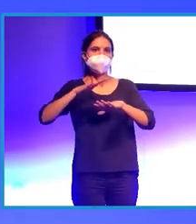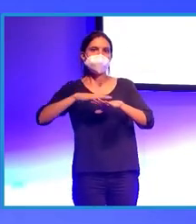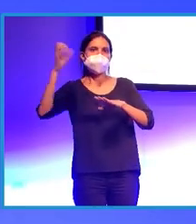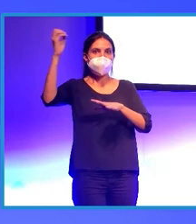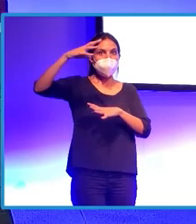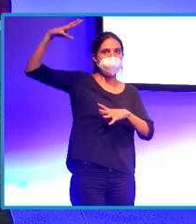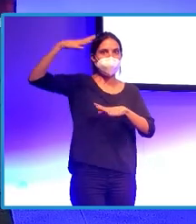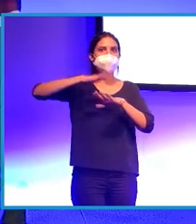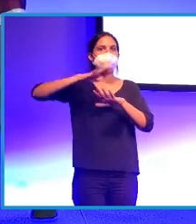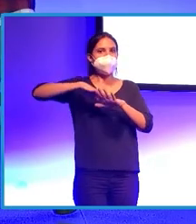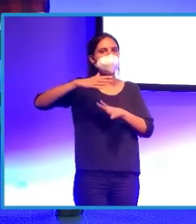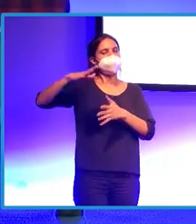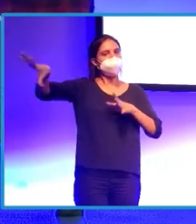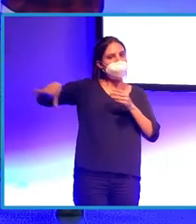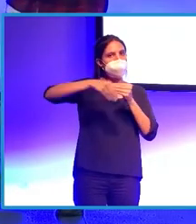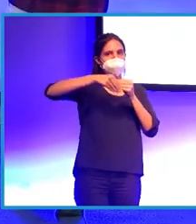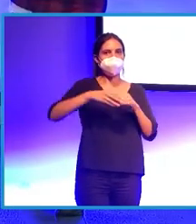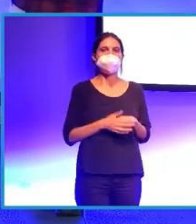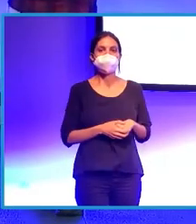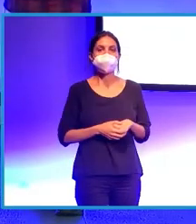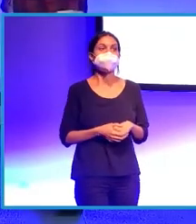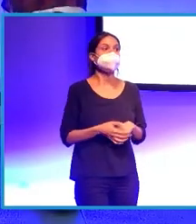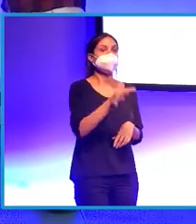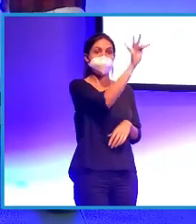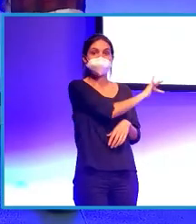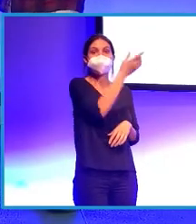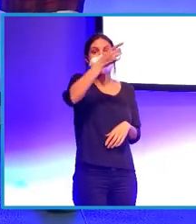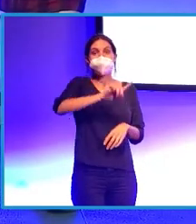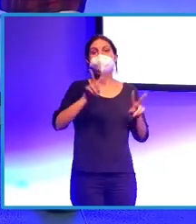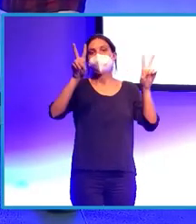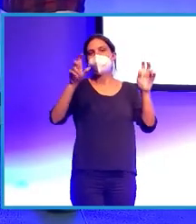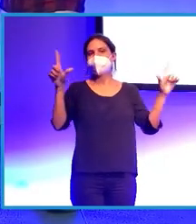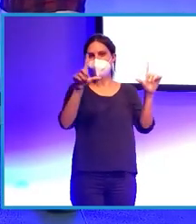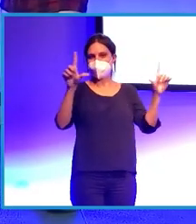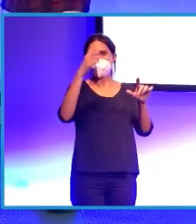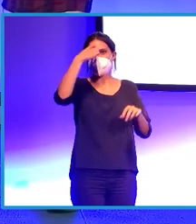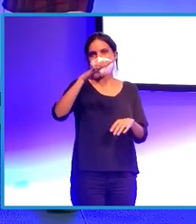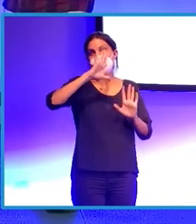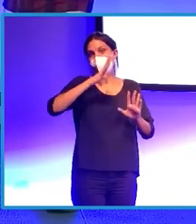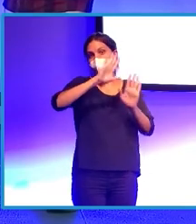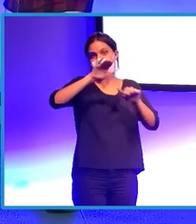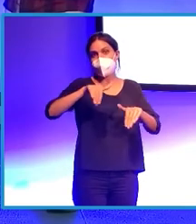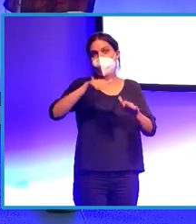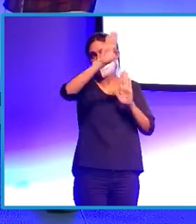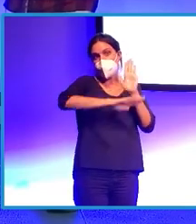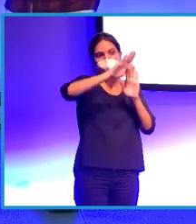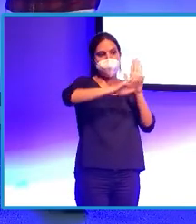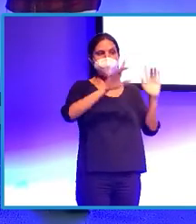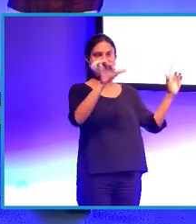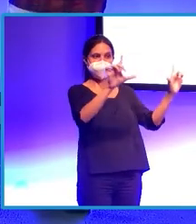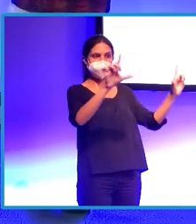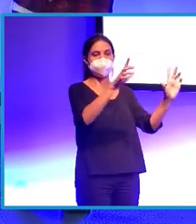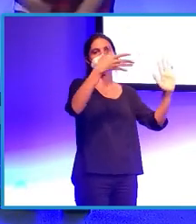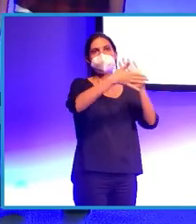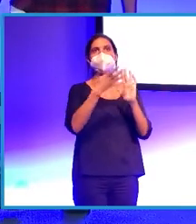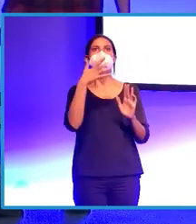solicitando. Y en este caso de televisión también, porque al final estamos en un programa de televisión, ¿sabes? De nada te vale hacer el